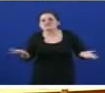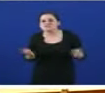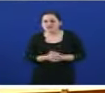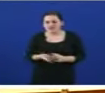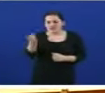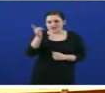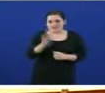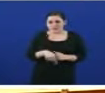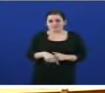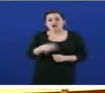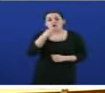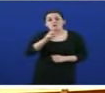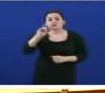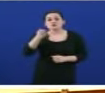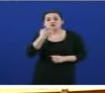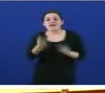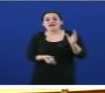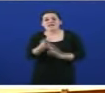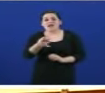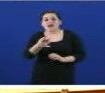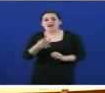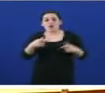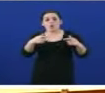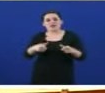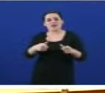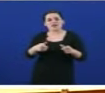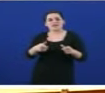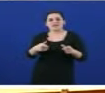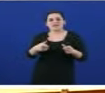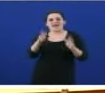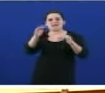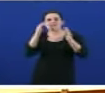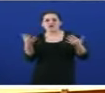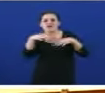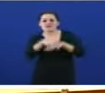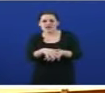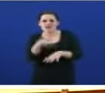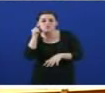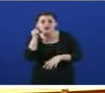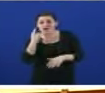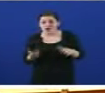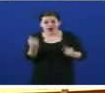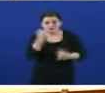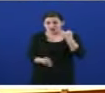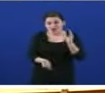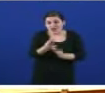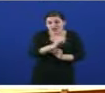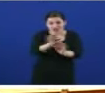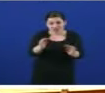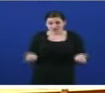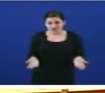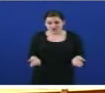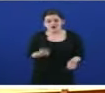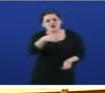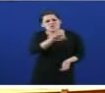tamén que outro dos seus compromisos foi crear unidades de atención integral a muller. Non criaron ninguna. Iso sí o